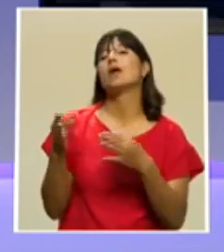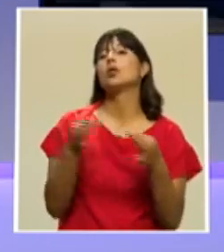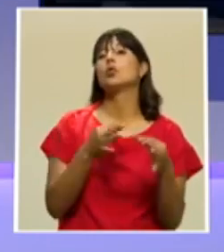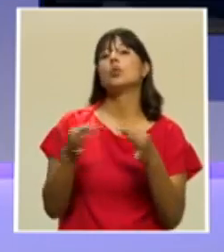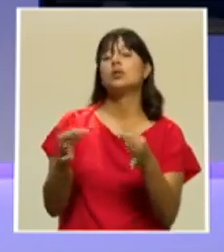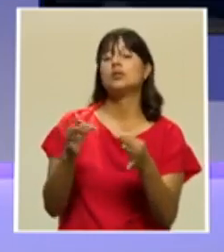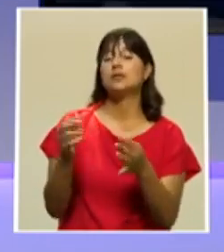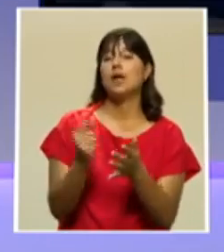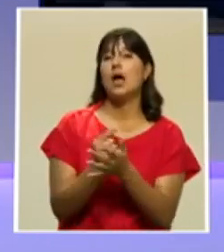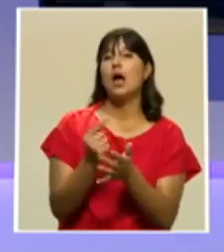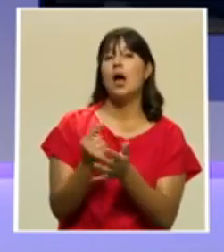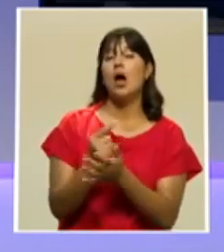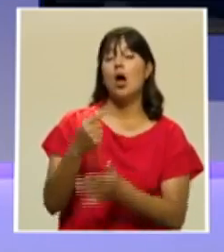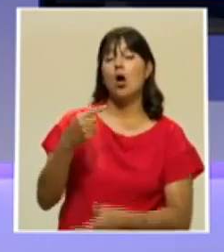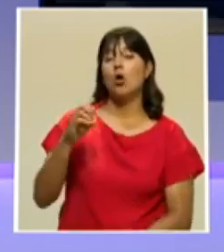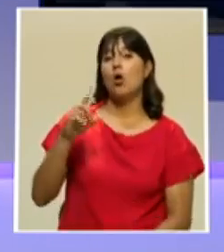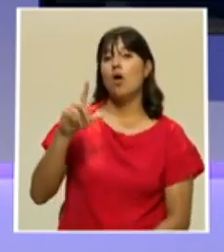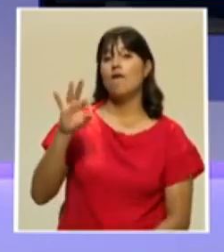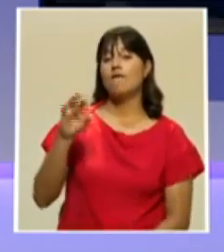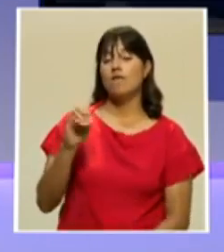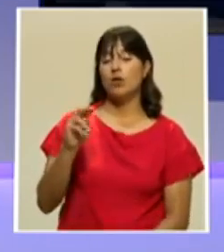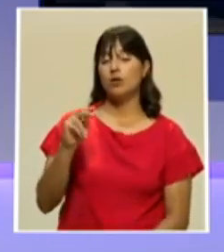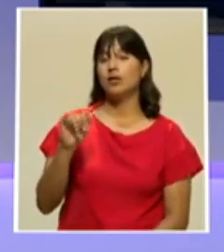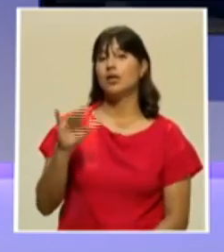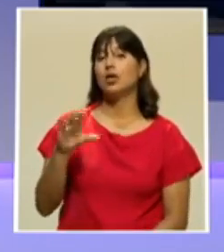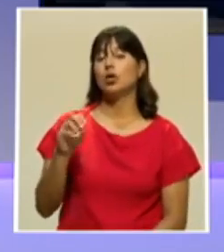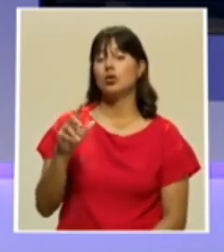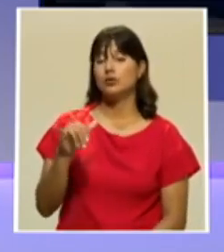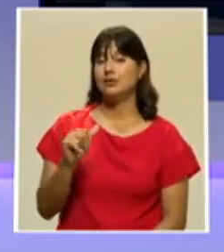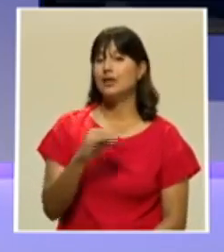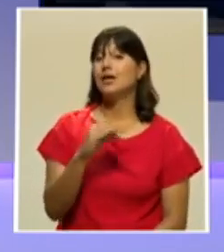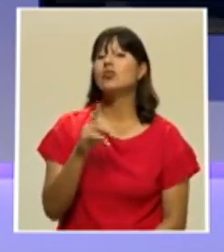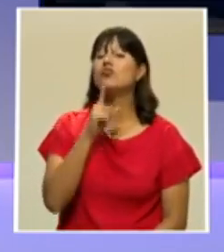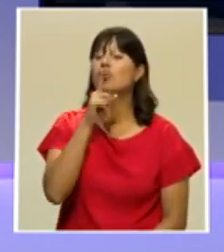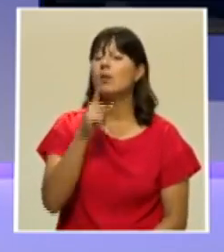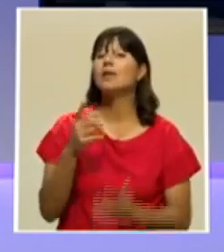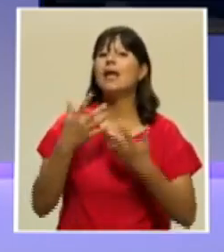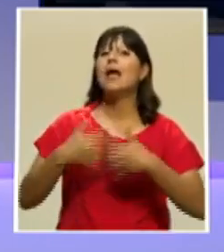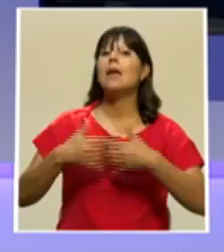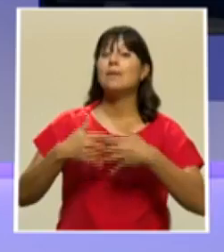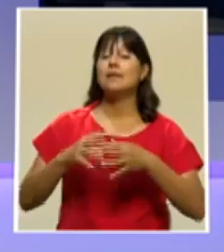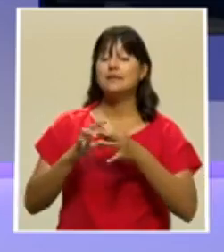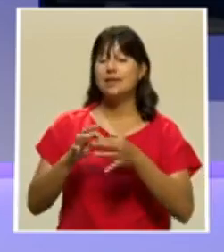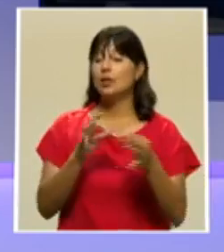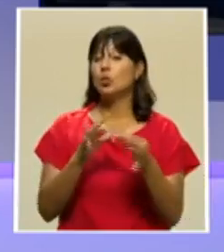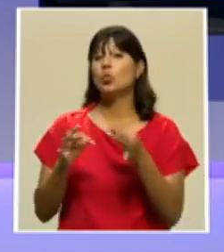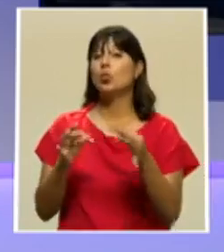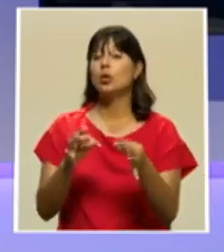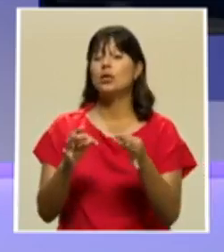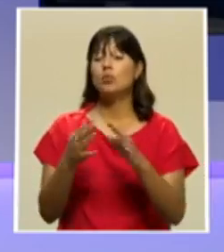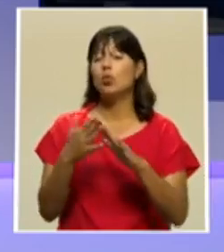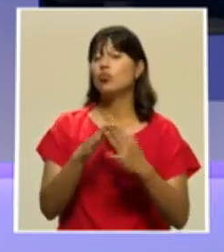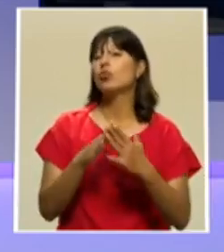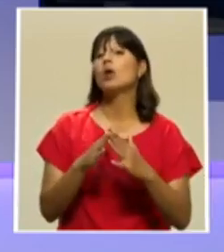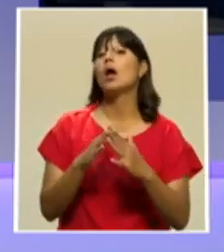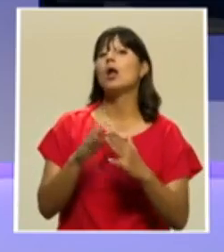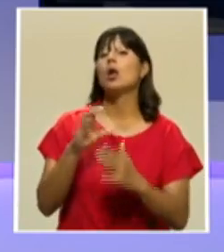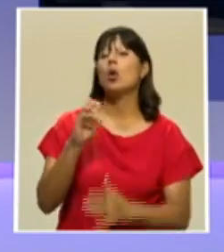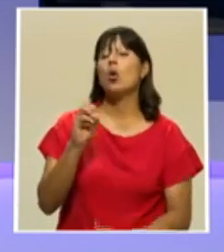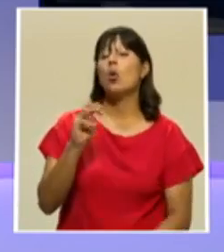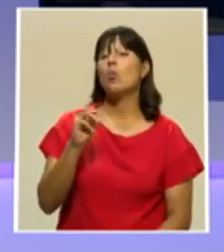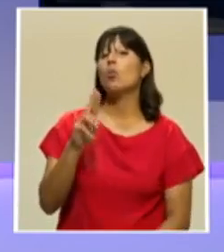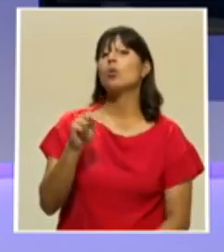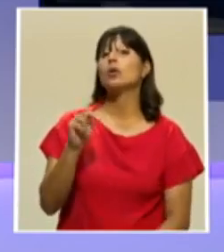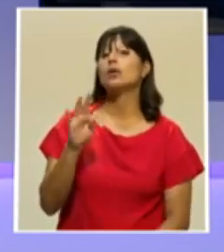bello? Y que realmente las empresas de turismo rural comunitario, a diferencia de otras zonas del país,